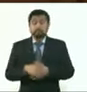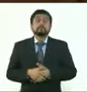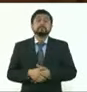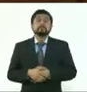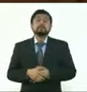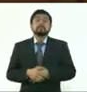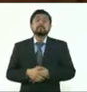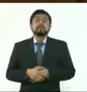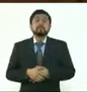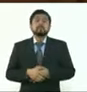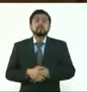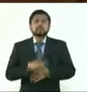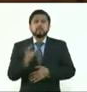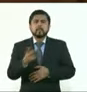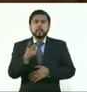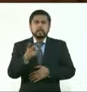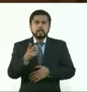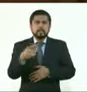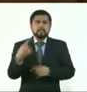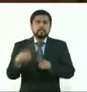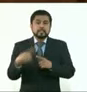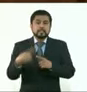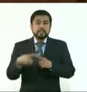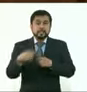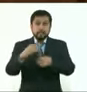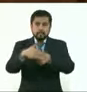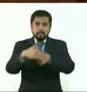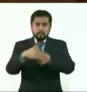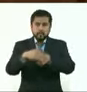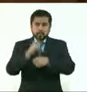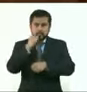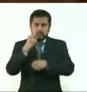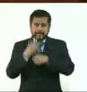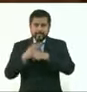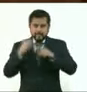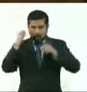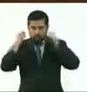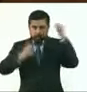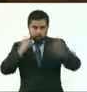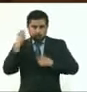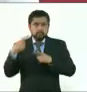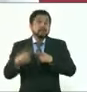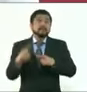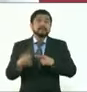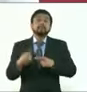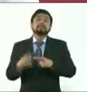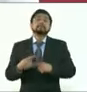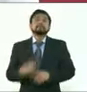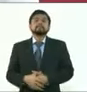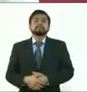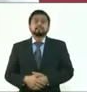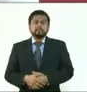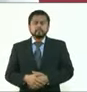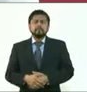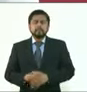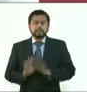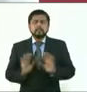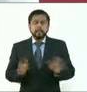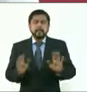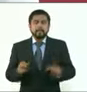tendrán algún adelanto de quién será el nuevo titular de turismo? Sí, estamos, hemos hecho una